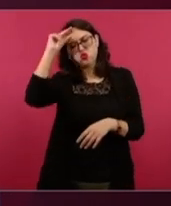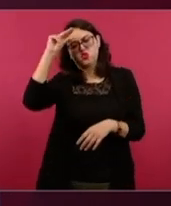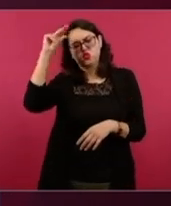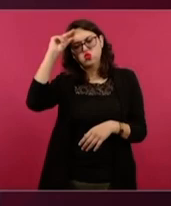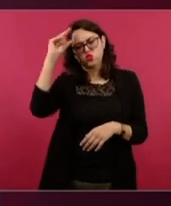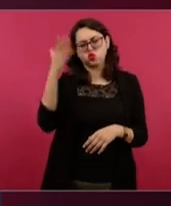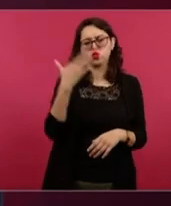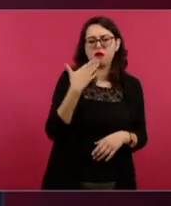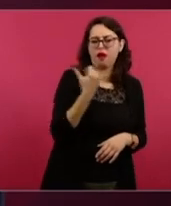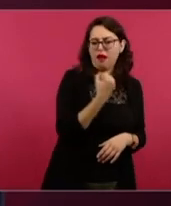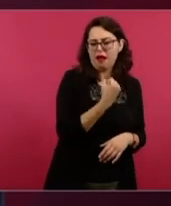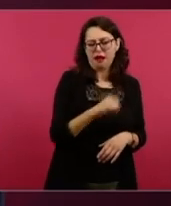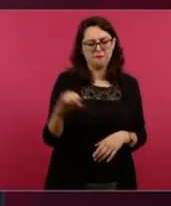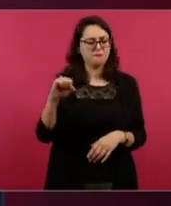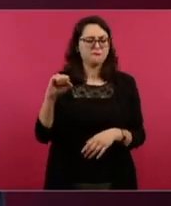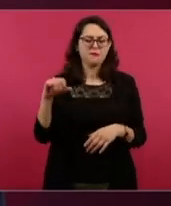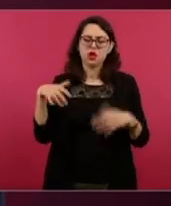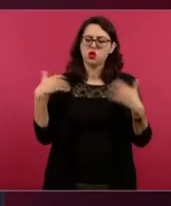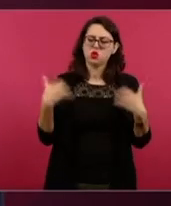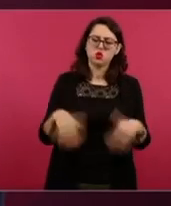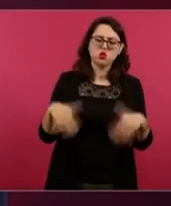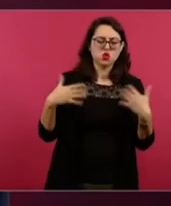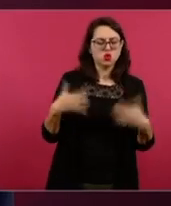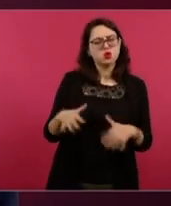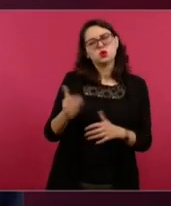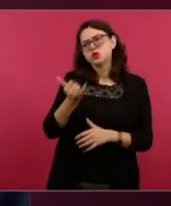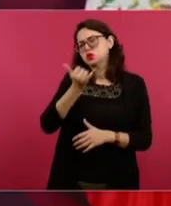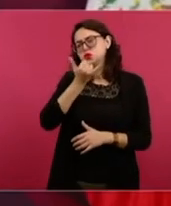especialistas, de que si